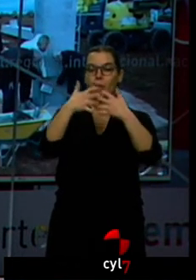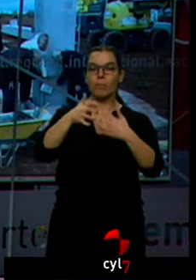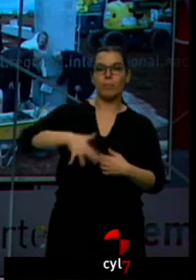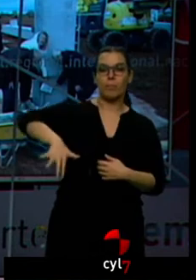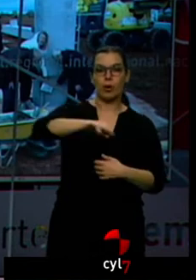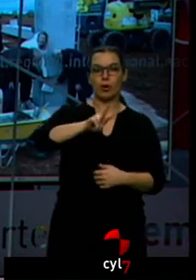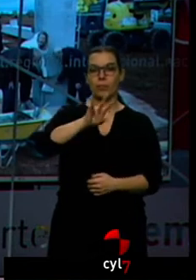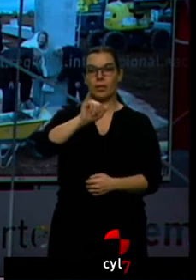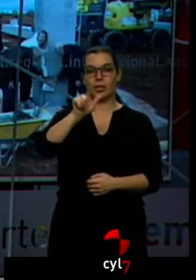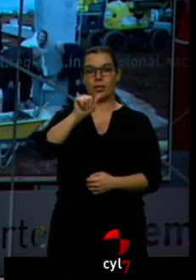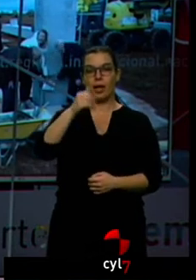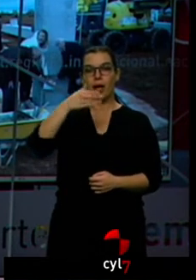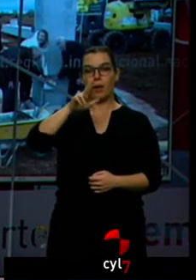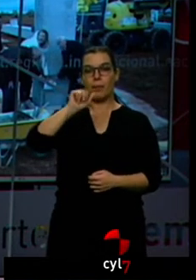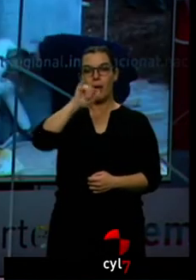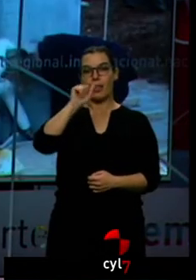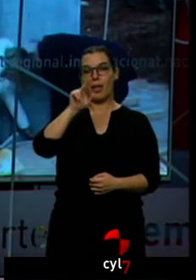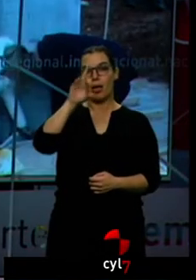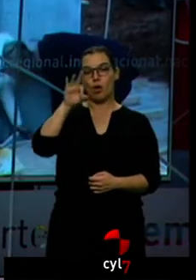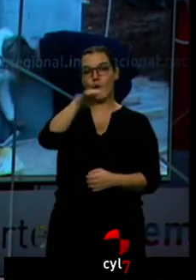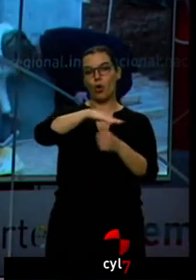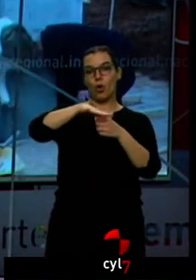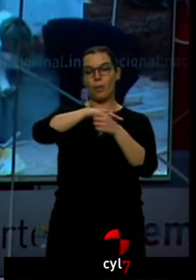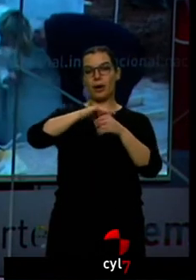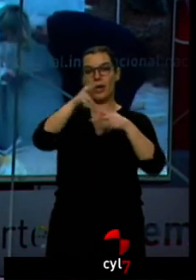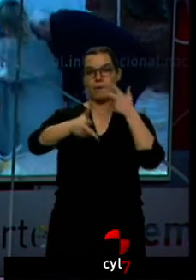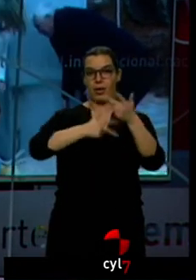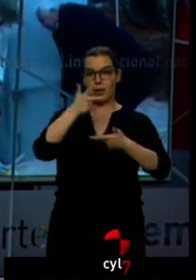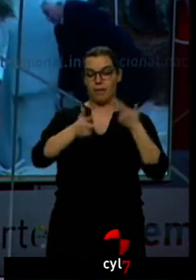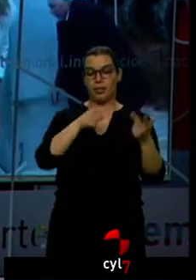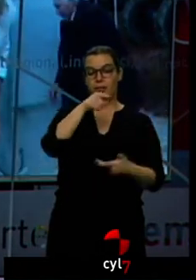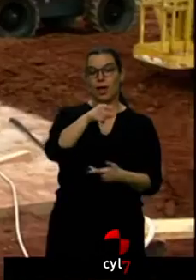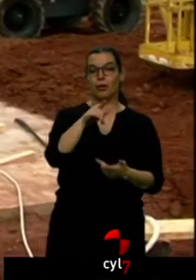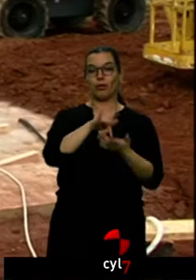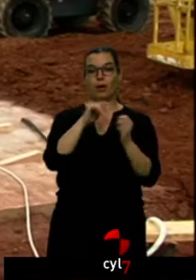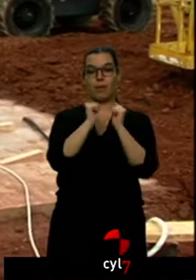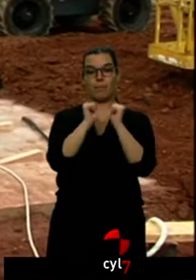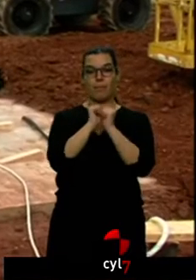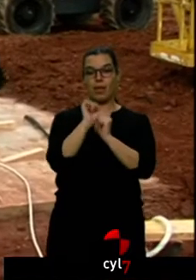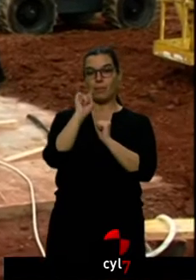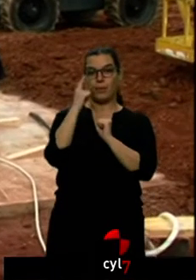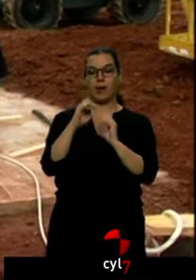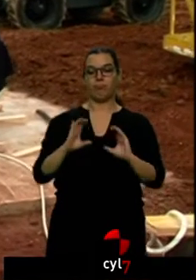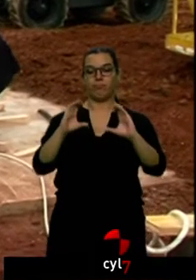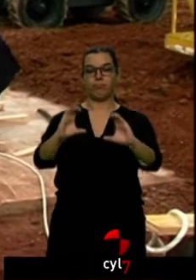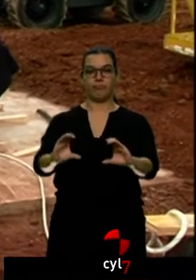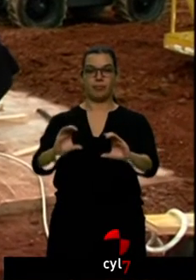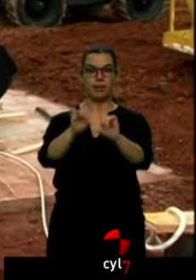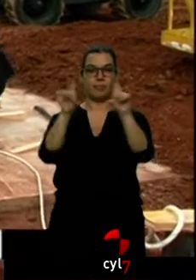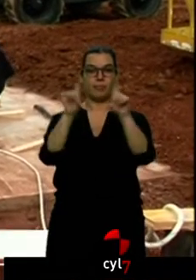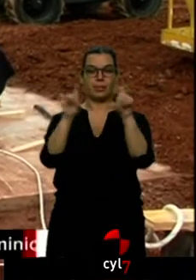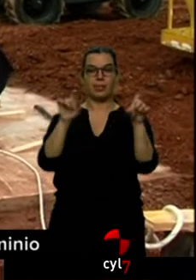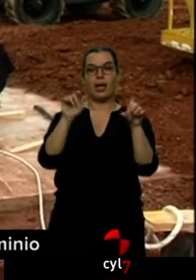Villabrázaro, en la comarca de Benavente. Pilar del Olmo ha colocado la primera piedra de la empresa Asludium, una